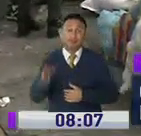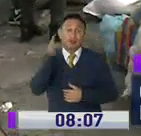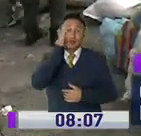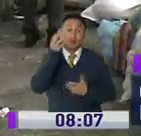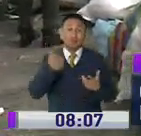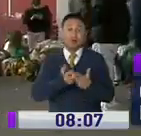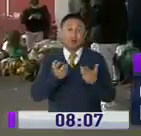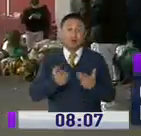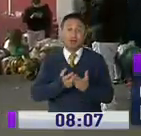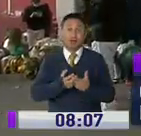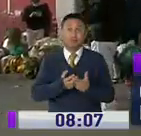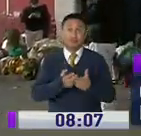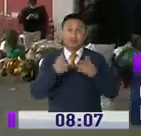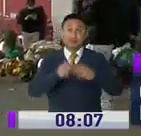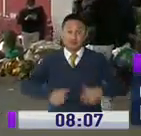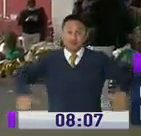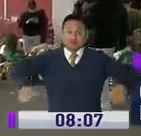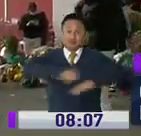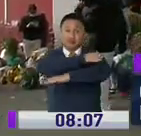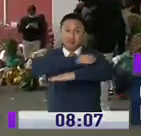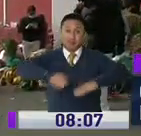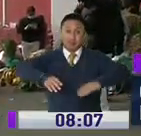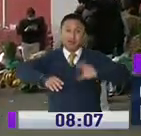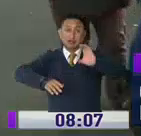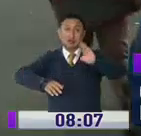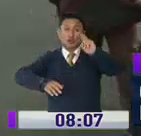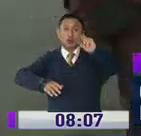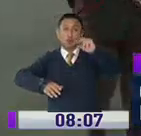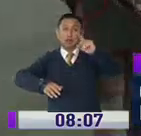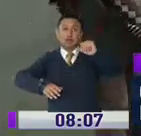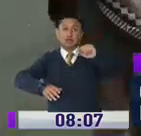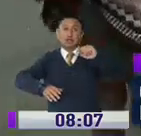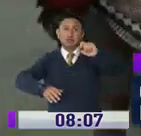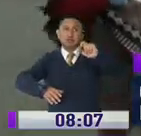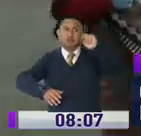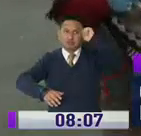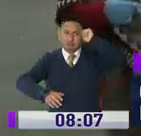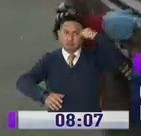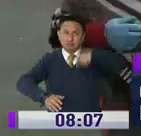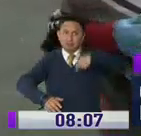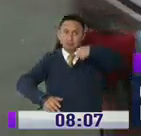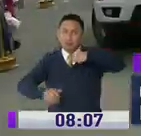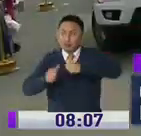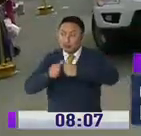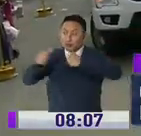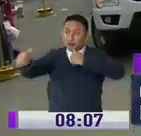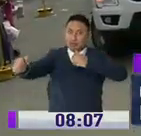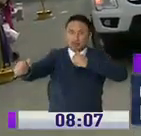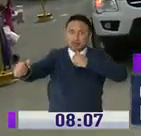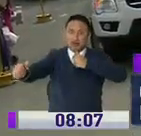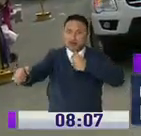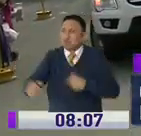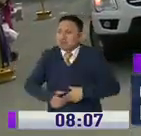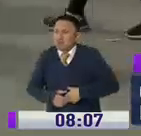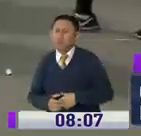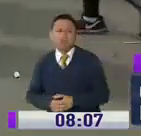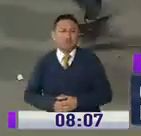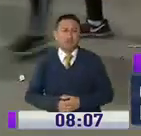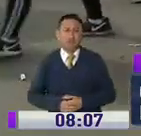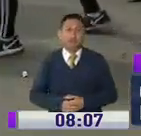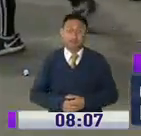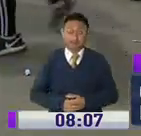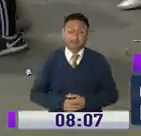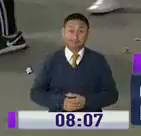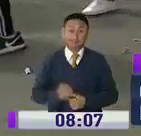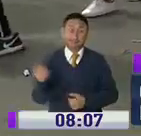verduras y legumbres llenaron las aceras de la calle Cumandá. Nadie recordaba conversar conservando los dos metros de distancia. Todo